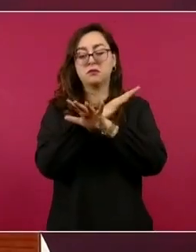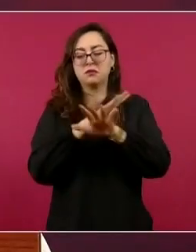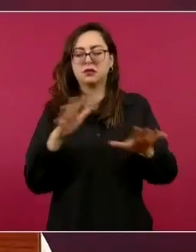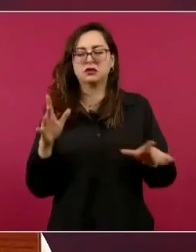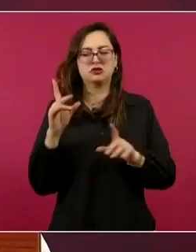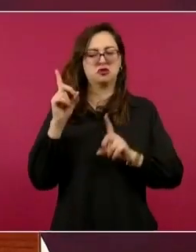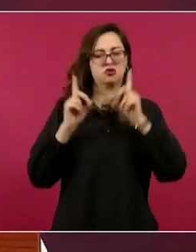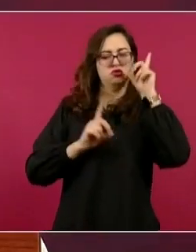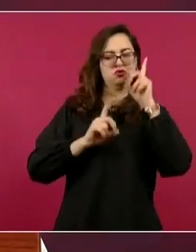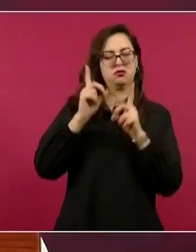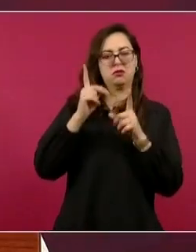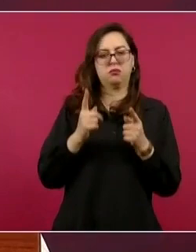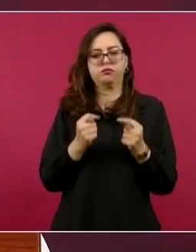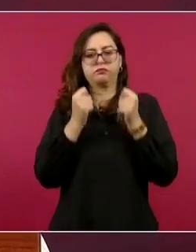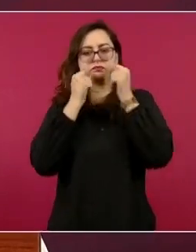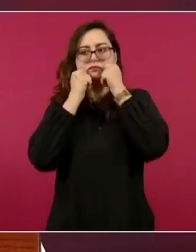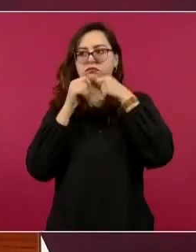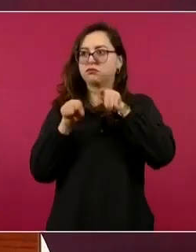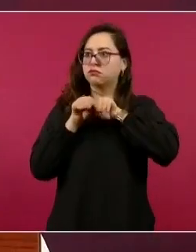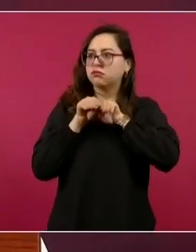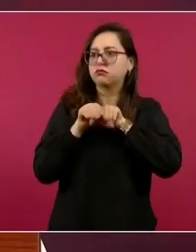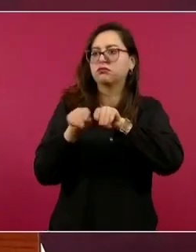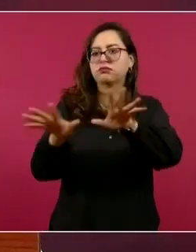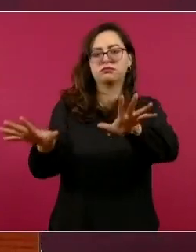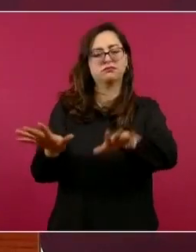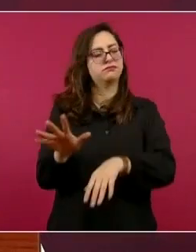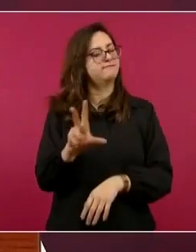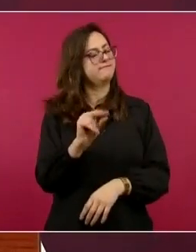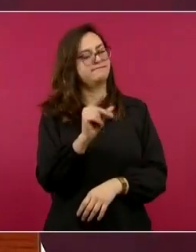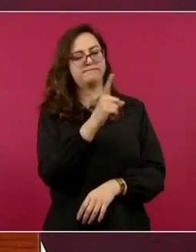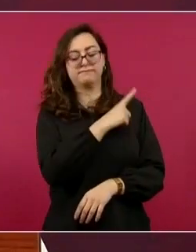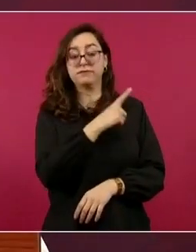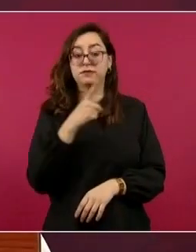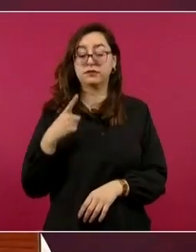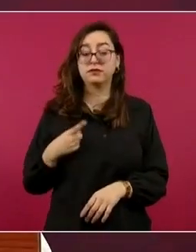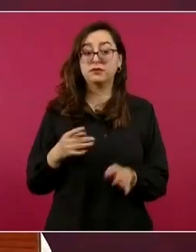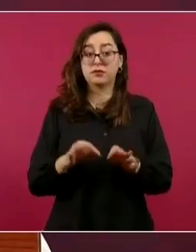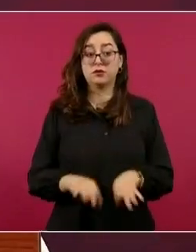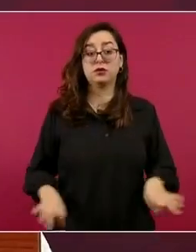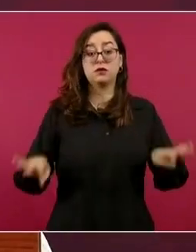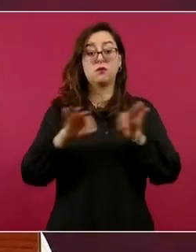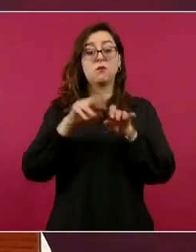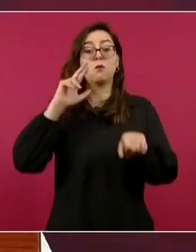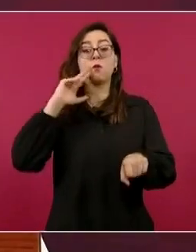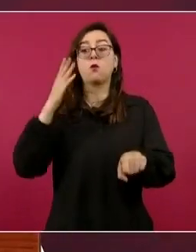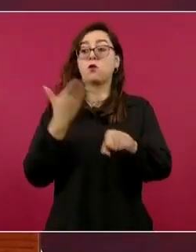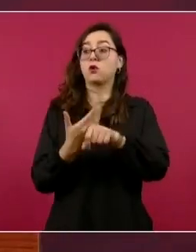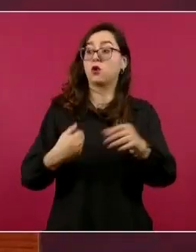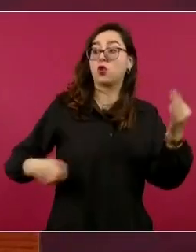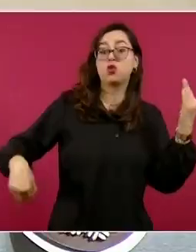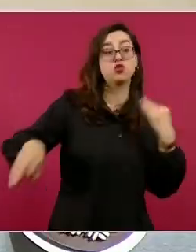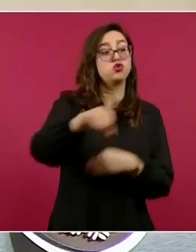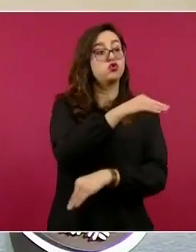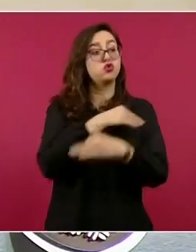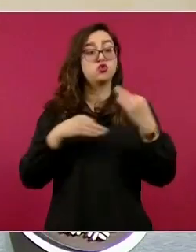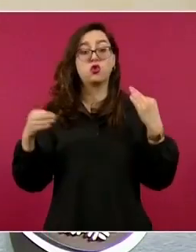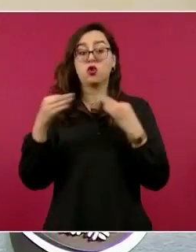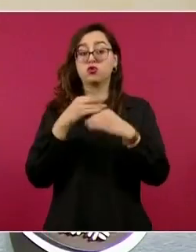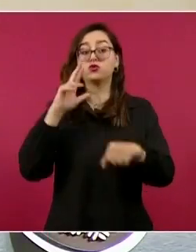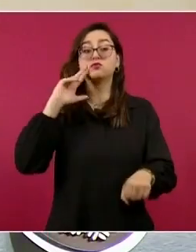construimos la paz. Y finalmente reiterar, no venimos a ganar una guerra,